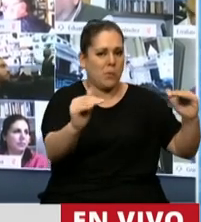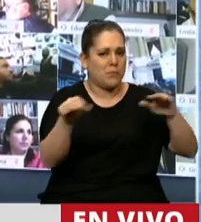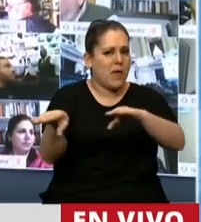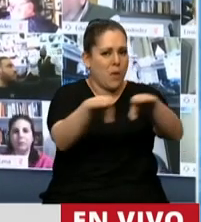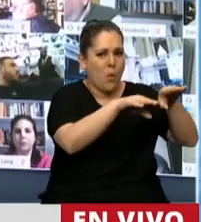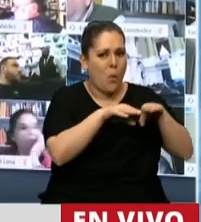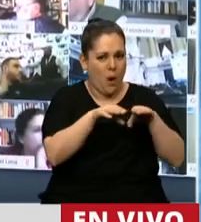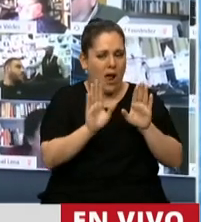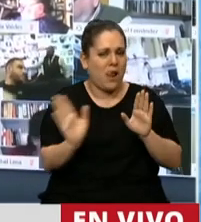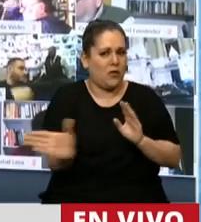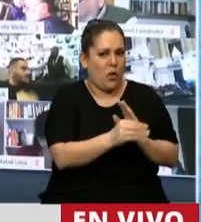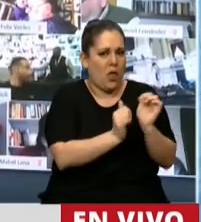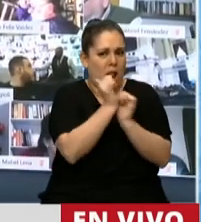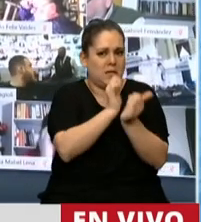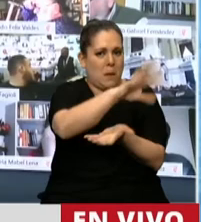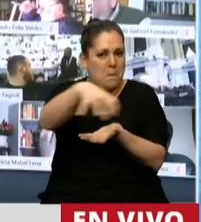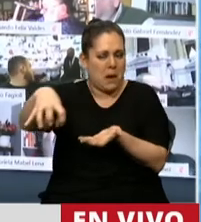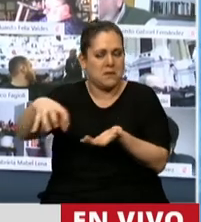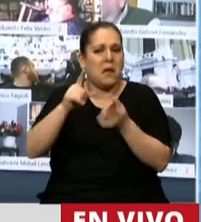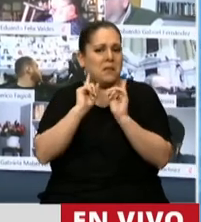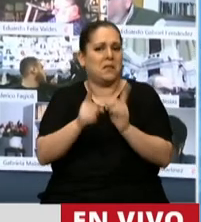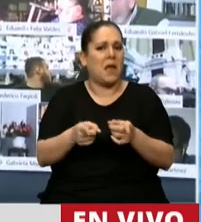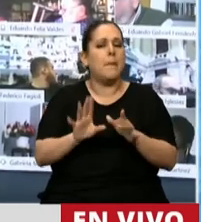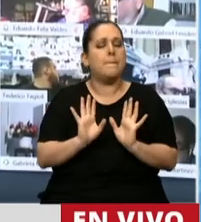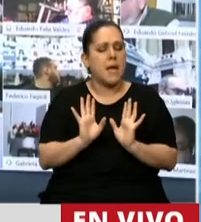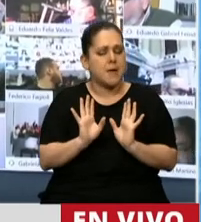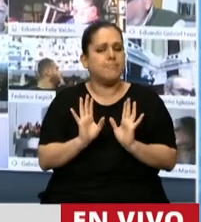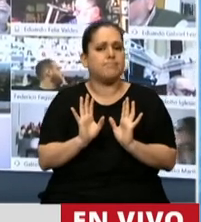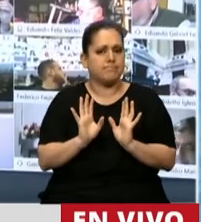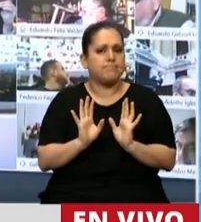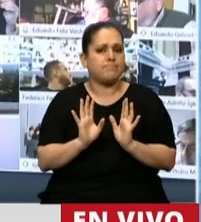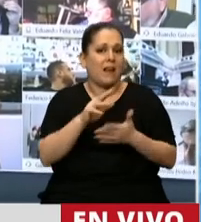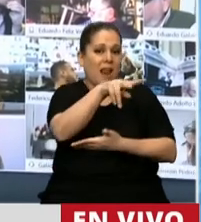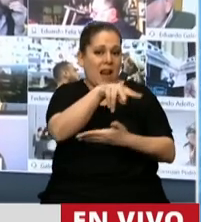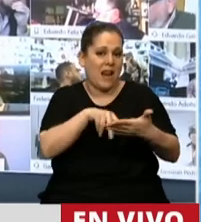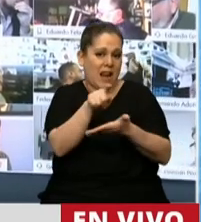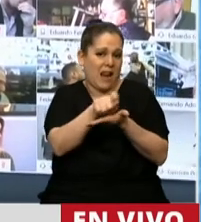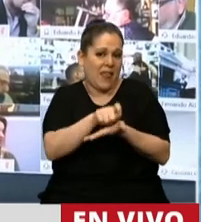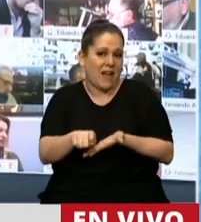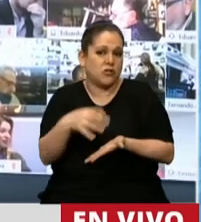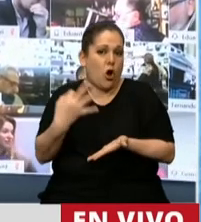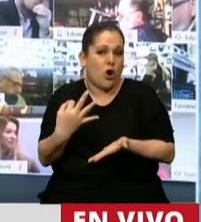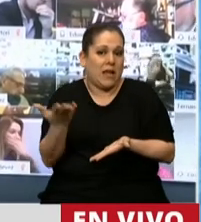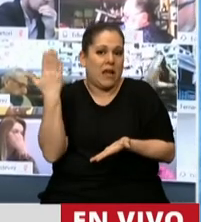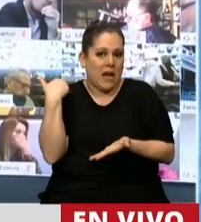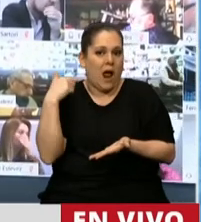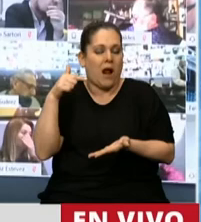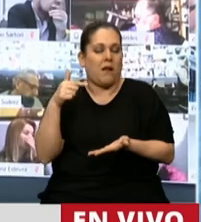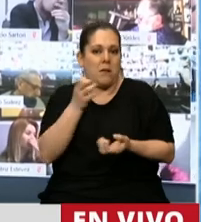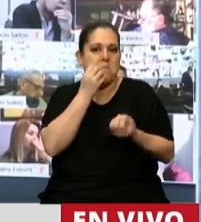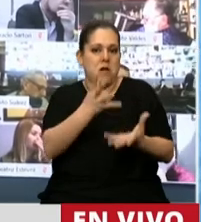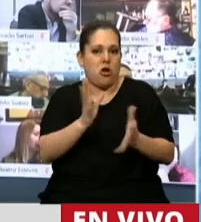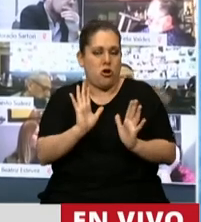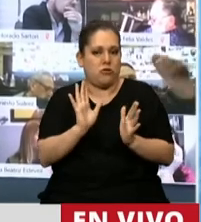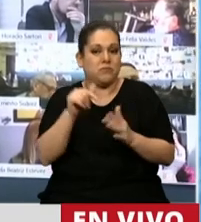pero también ha tocado aspectos que en la redacción original eran mejores. Esta